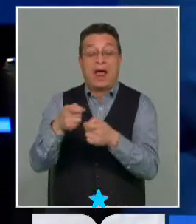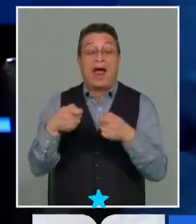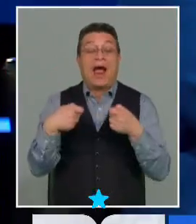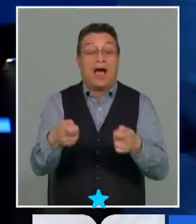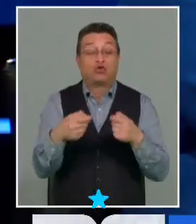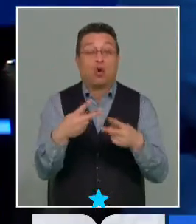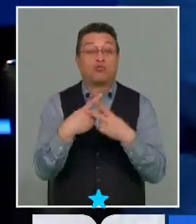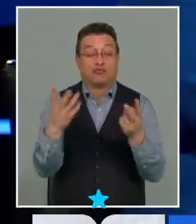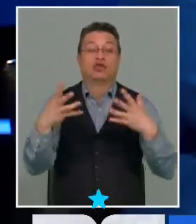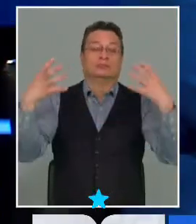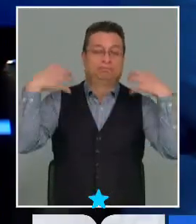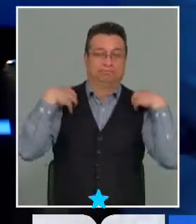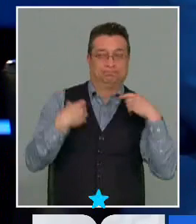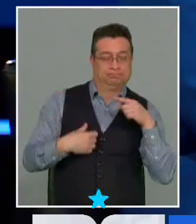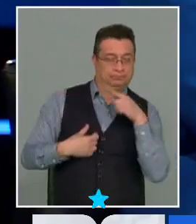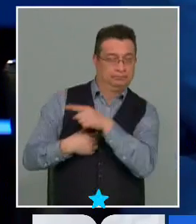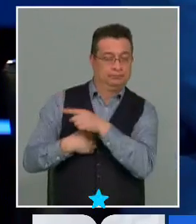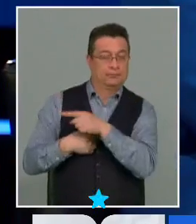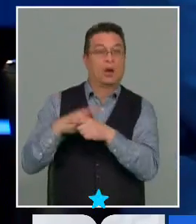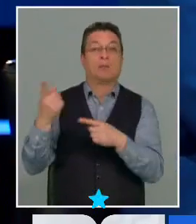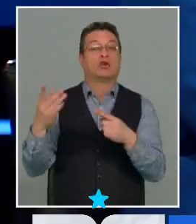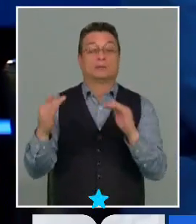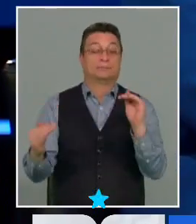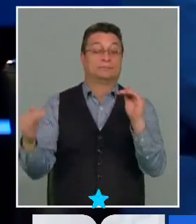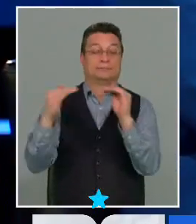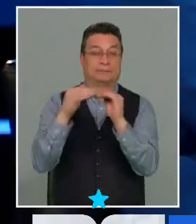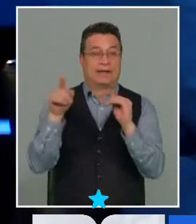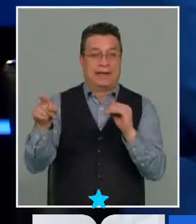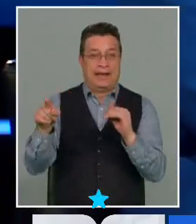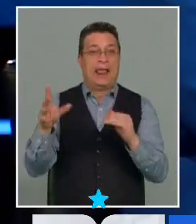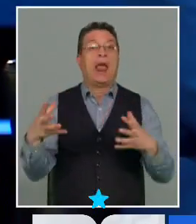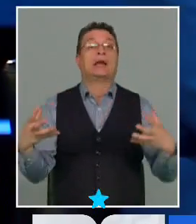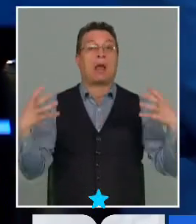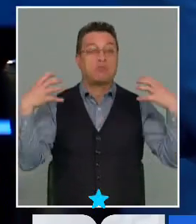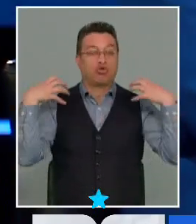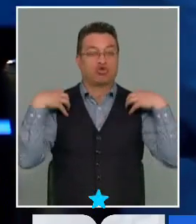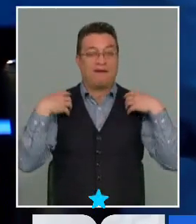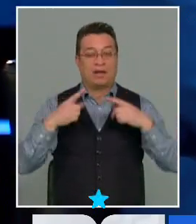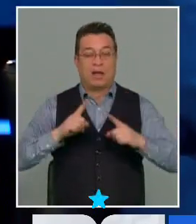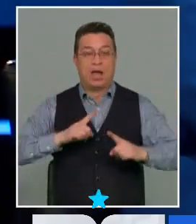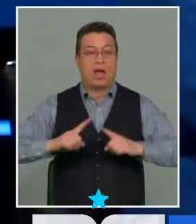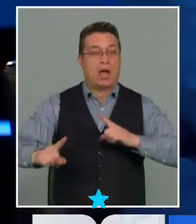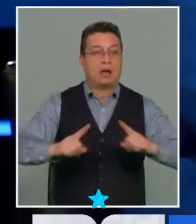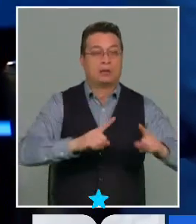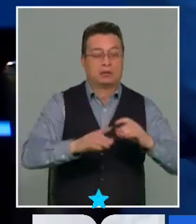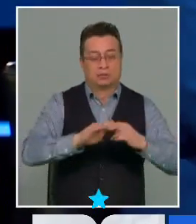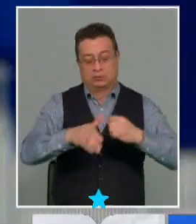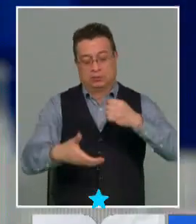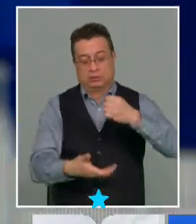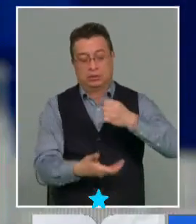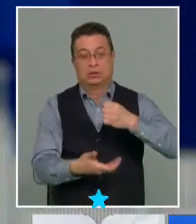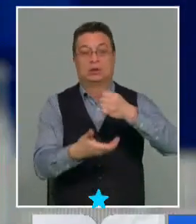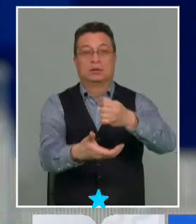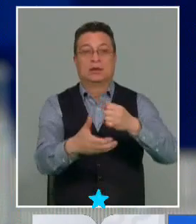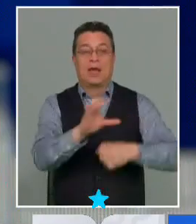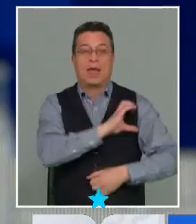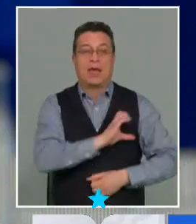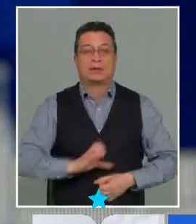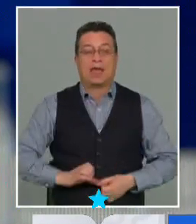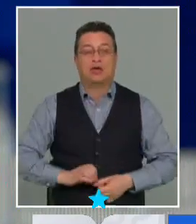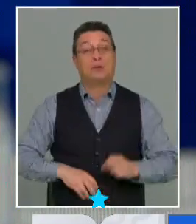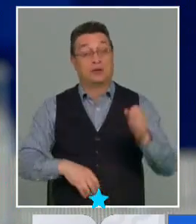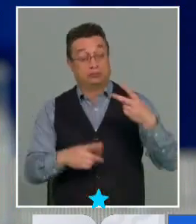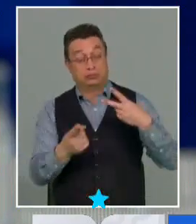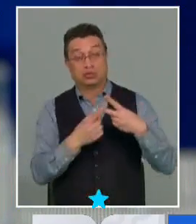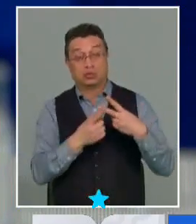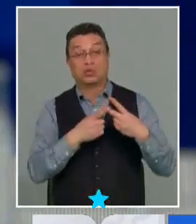público para hacerlo congruente con el hecho de que él es el responsable de la administración financiera del Estado. Y en segundo lugar,